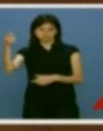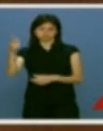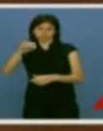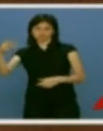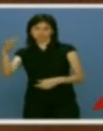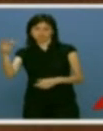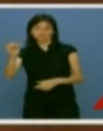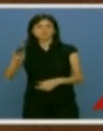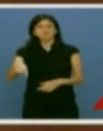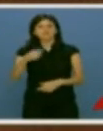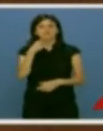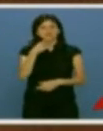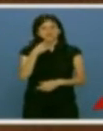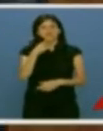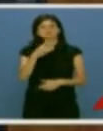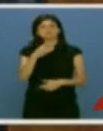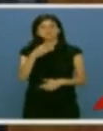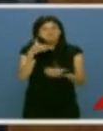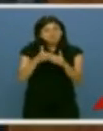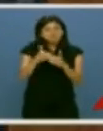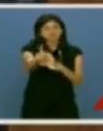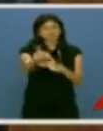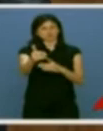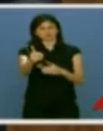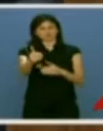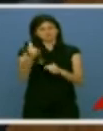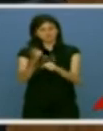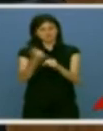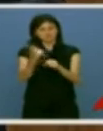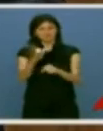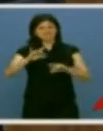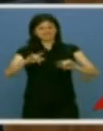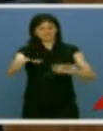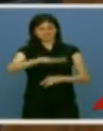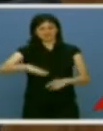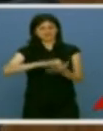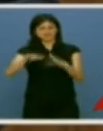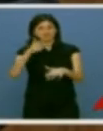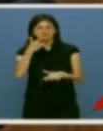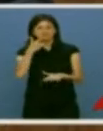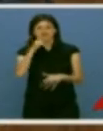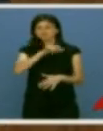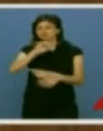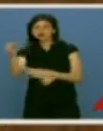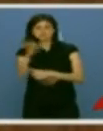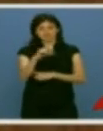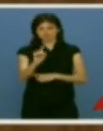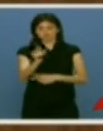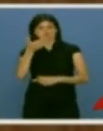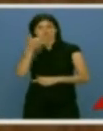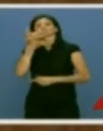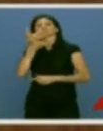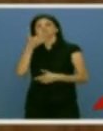Pero humildad también para la tarea que tenemos por delante. En esta tierra siempre se ha dicho que nadie es más que nadie y que la soberbia y la